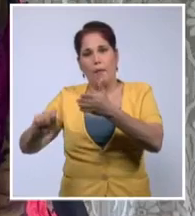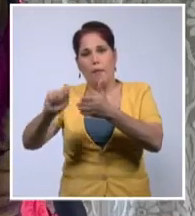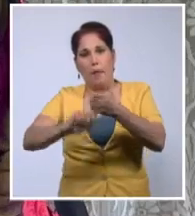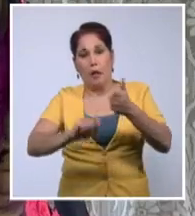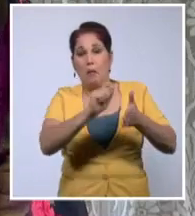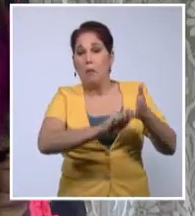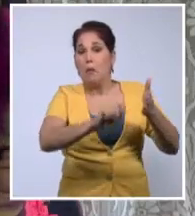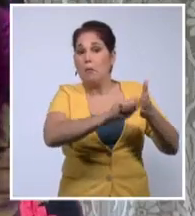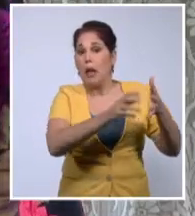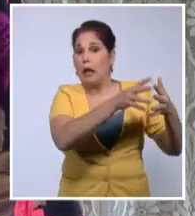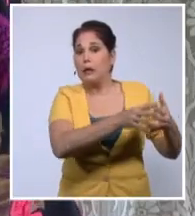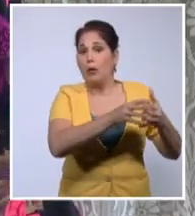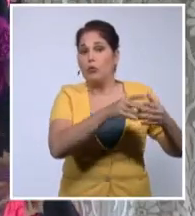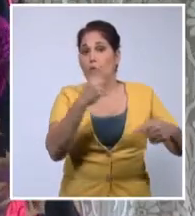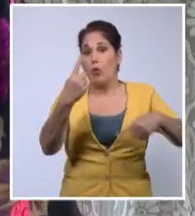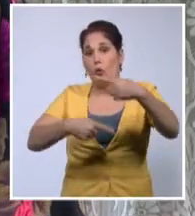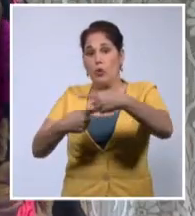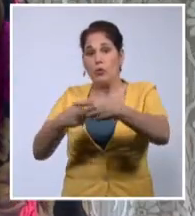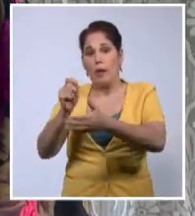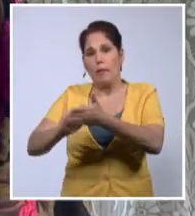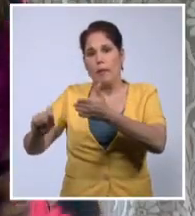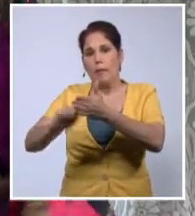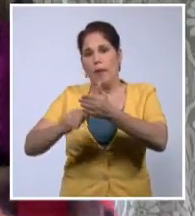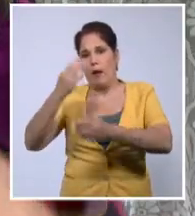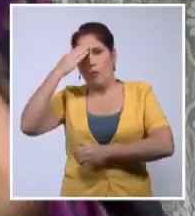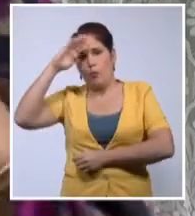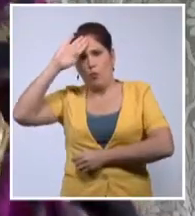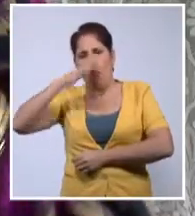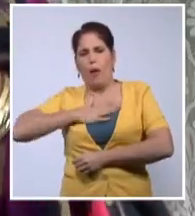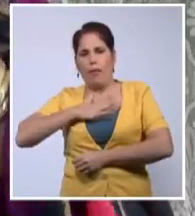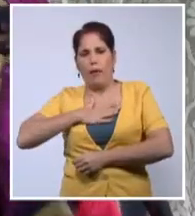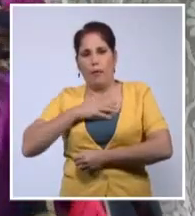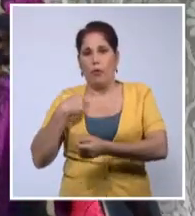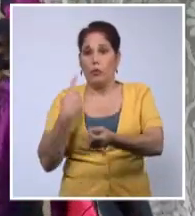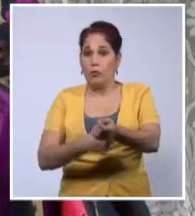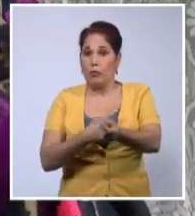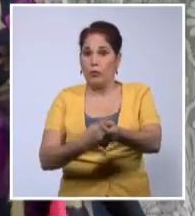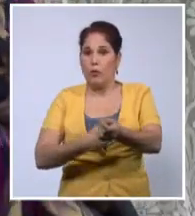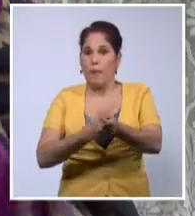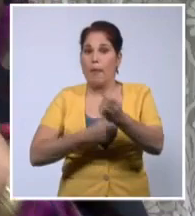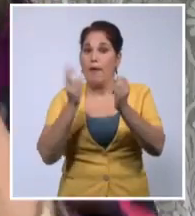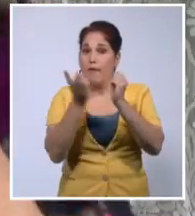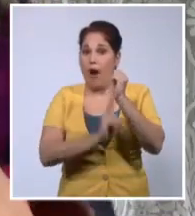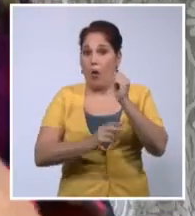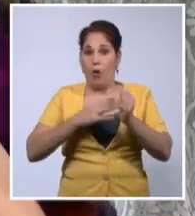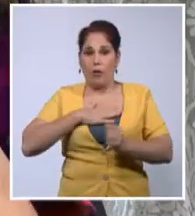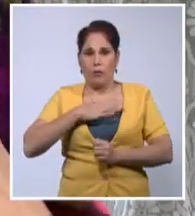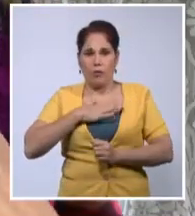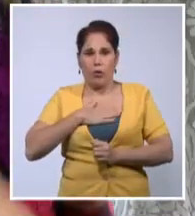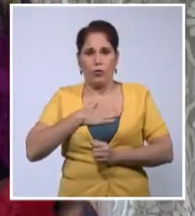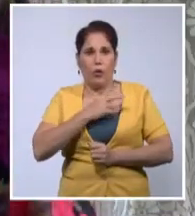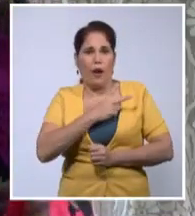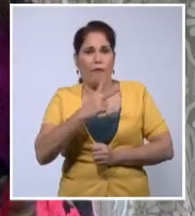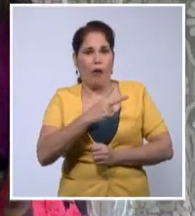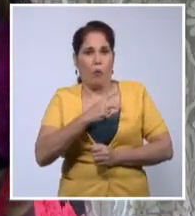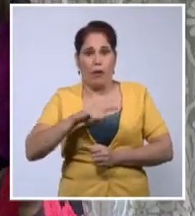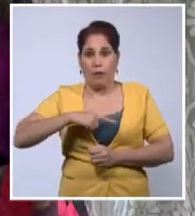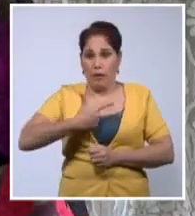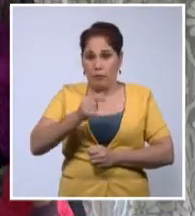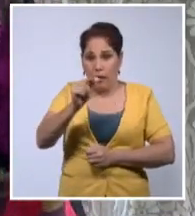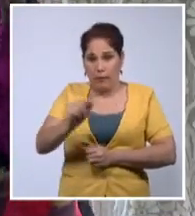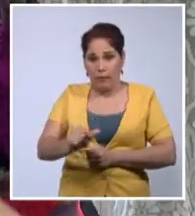alternativa. Los cubanos estamos acostumbrados a valorar nuestra vanguardia artística